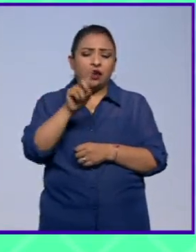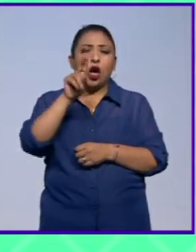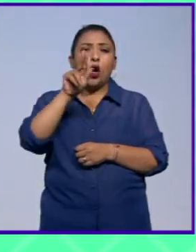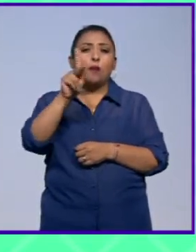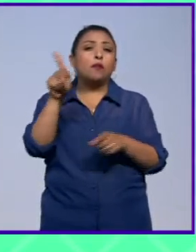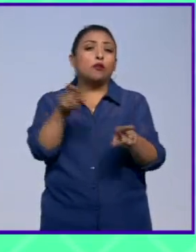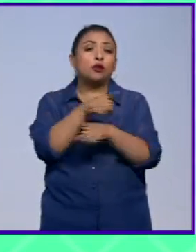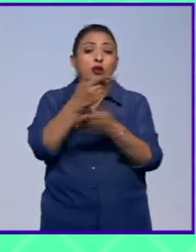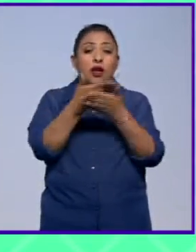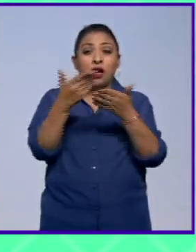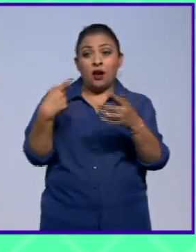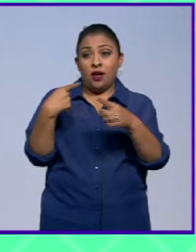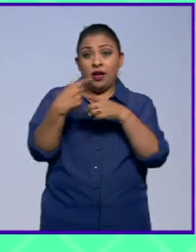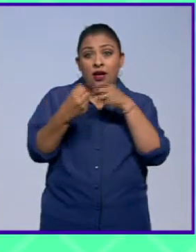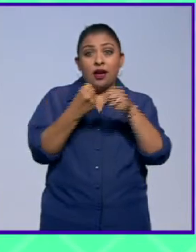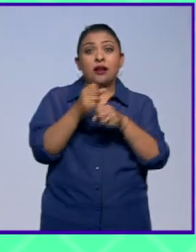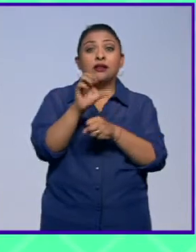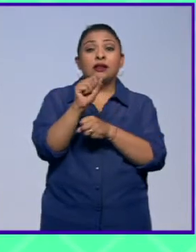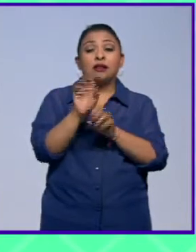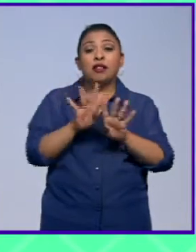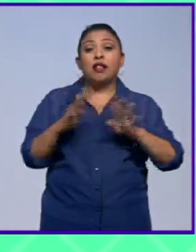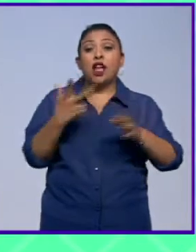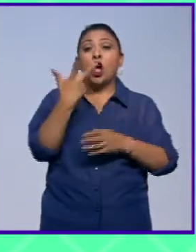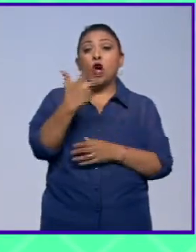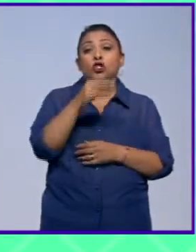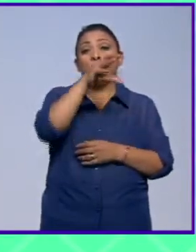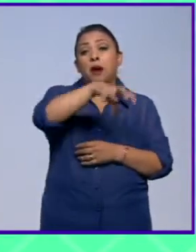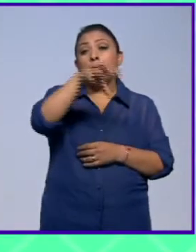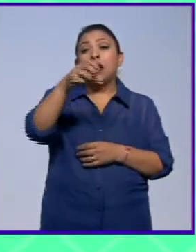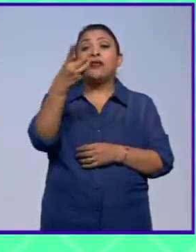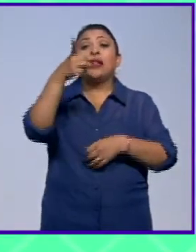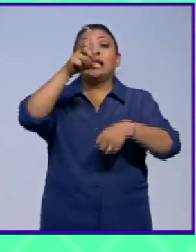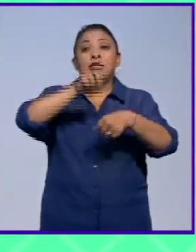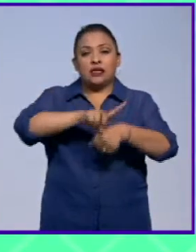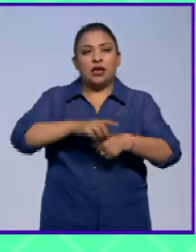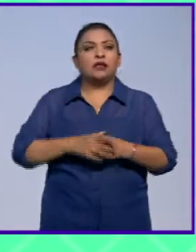Este año, 60 bandas tocarán en ocho foros a lo largo de tres días.